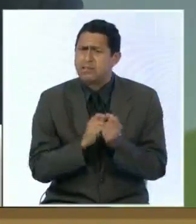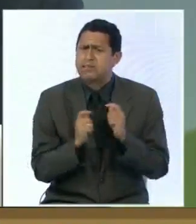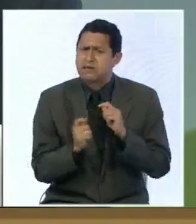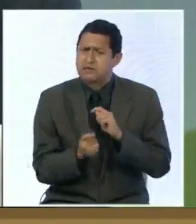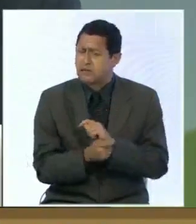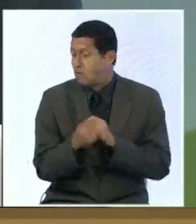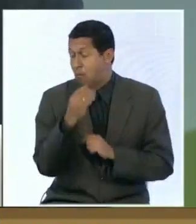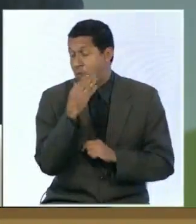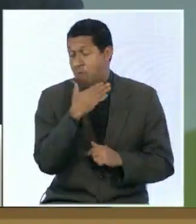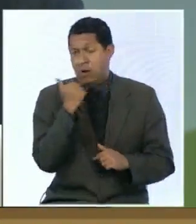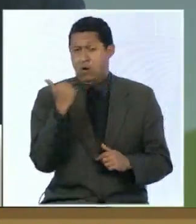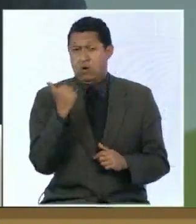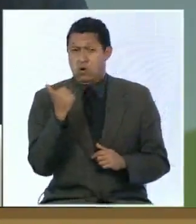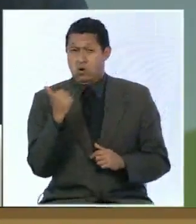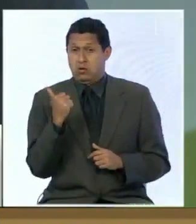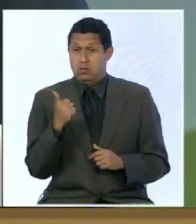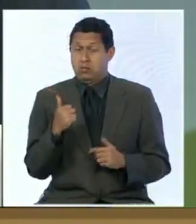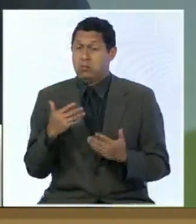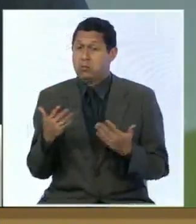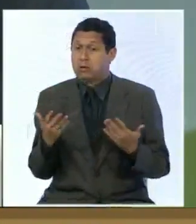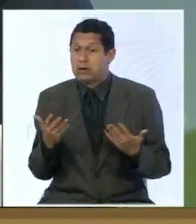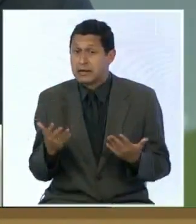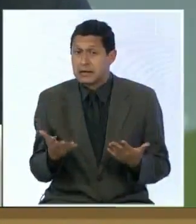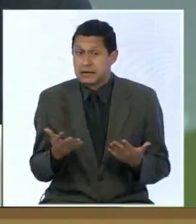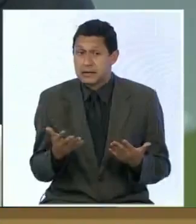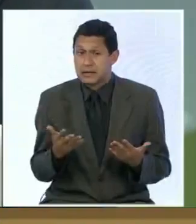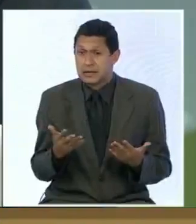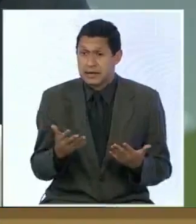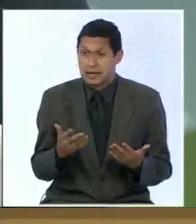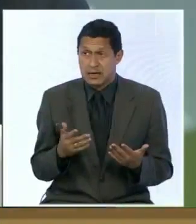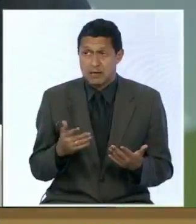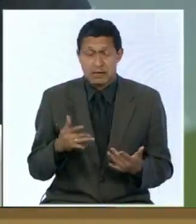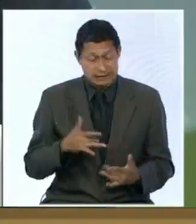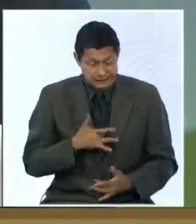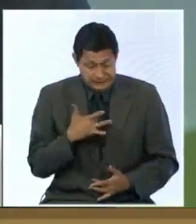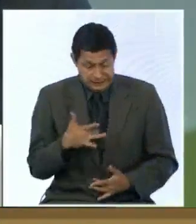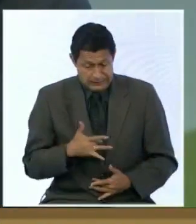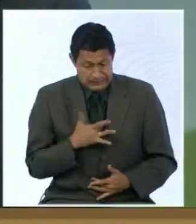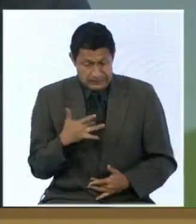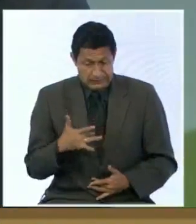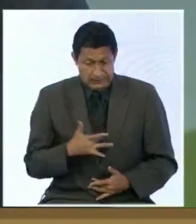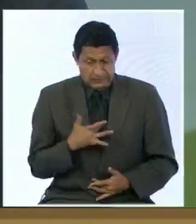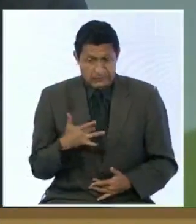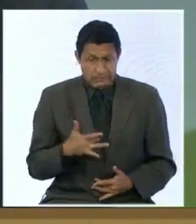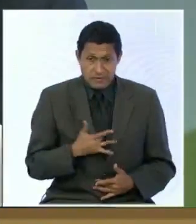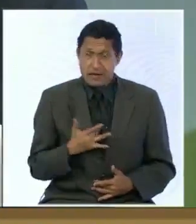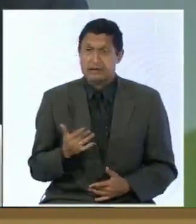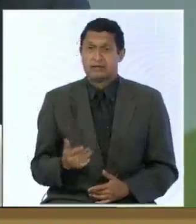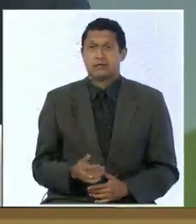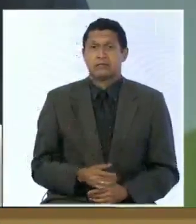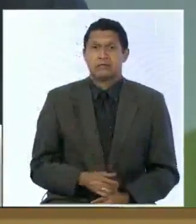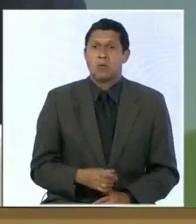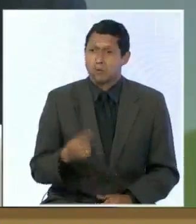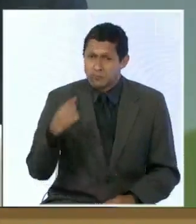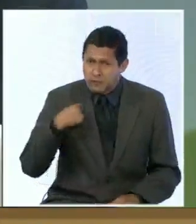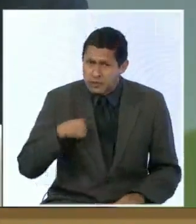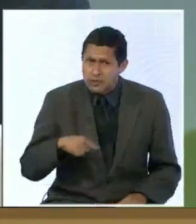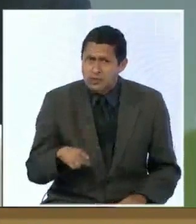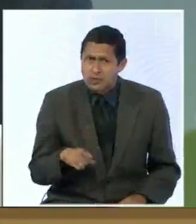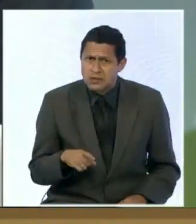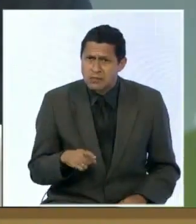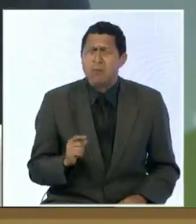extraordinario porque lo que desde el sentimiento con la activación de la glándula logramos